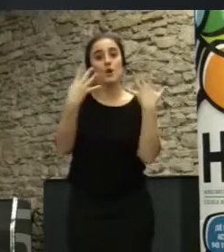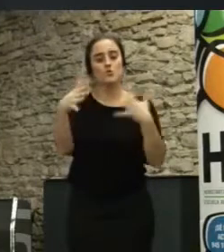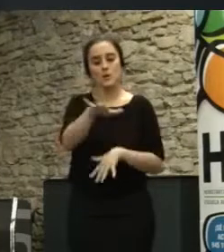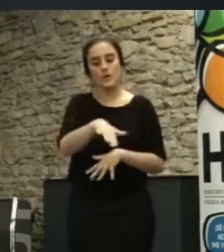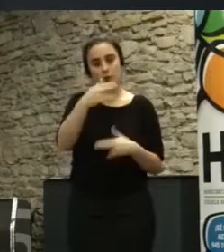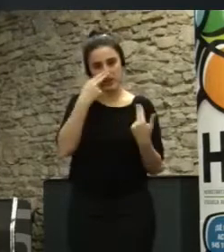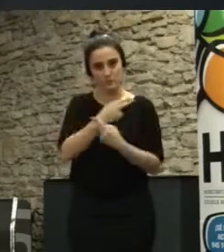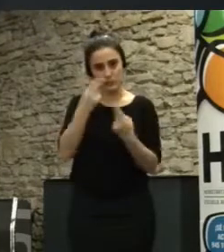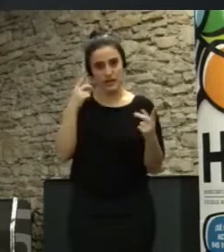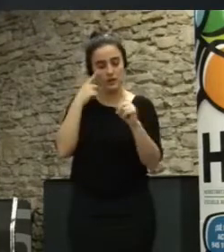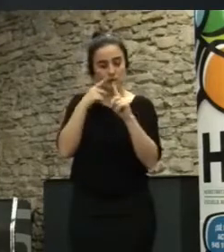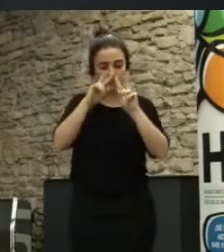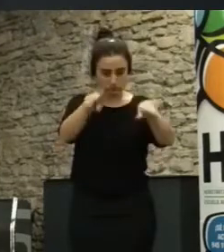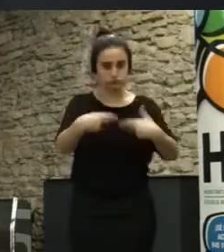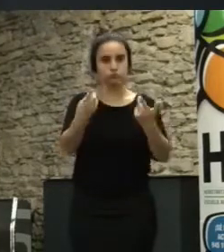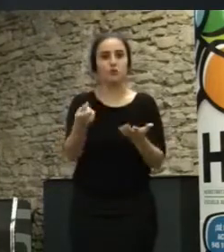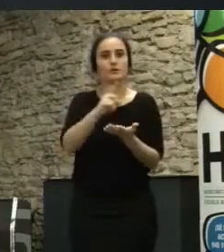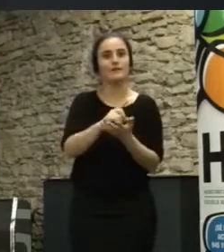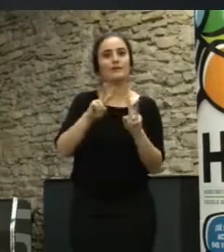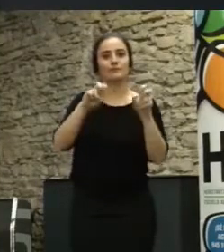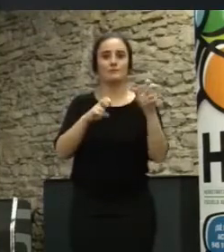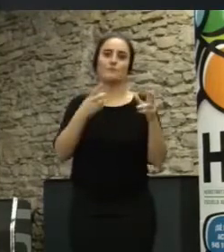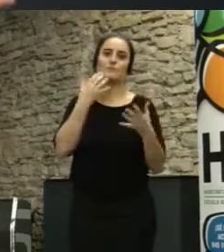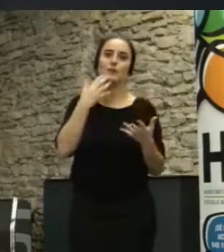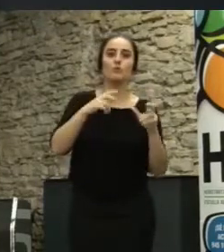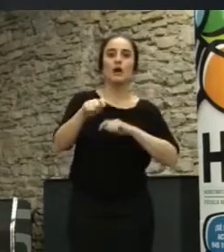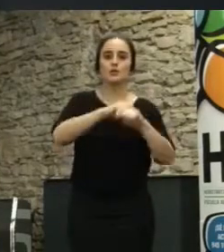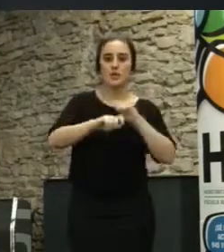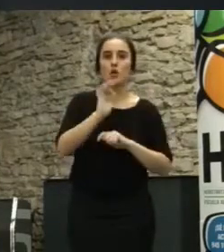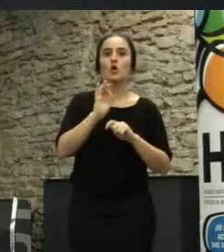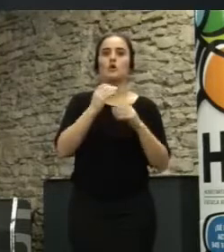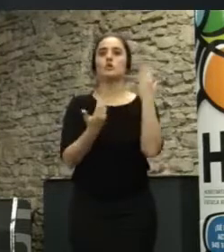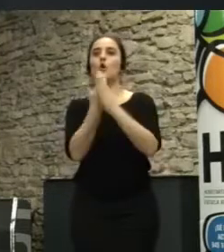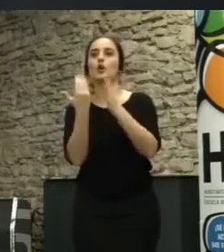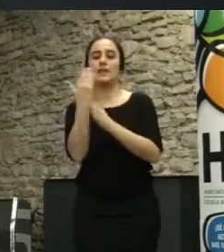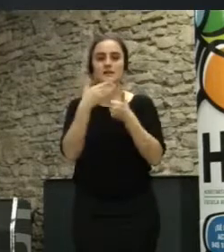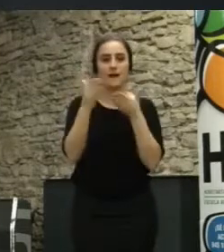reinventarlos y con el tejido asociativo, con algunos especialistas y con jornadas abiertas.